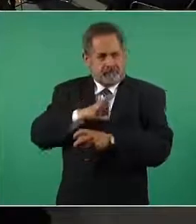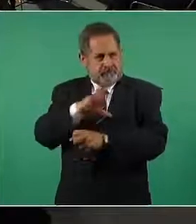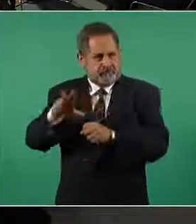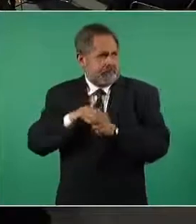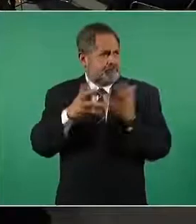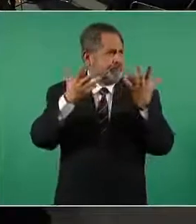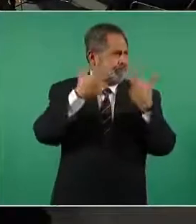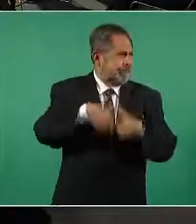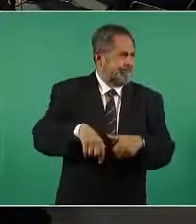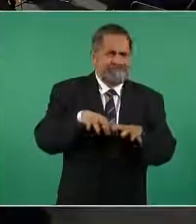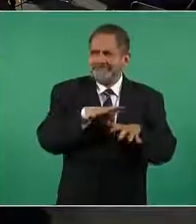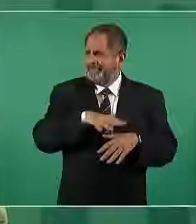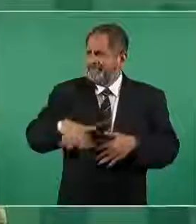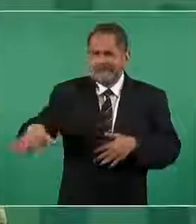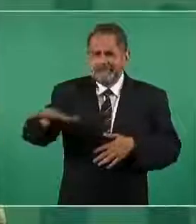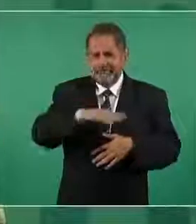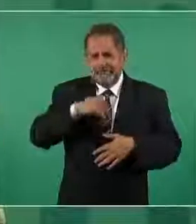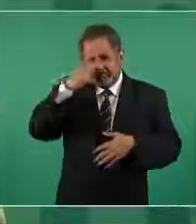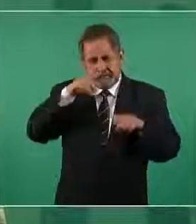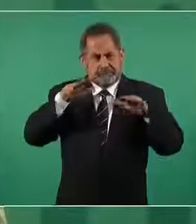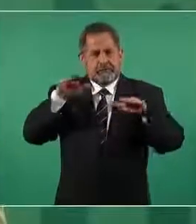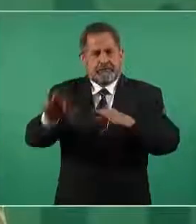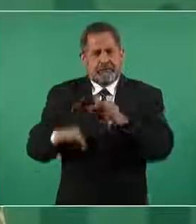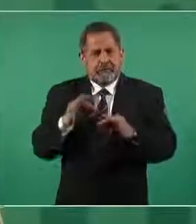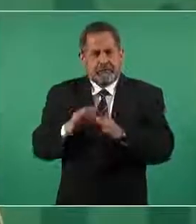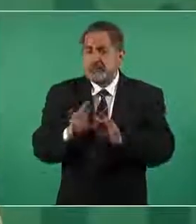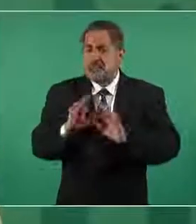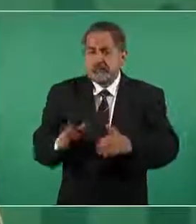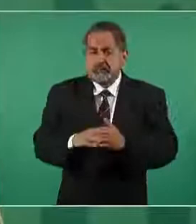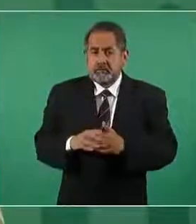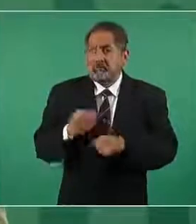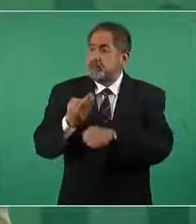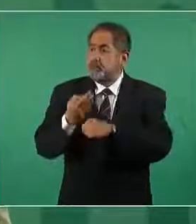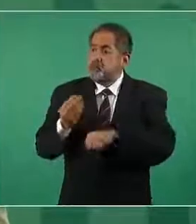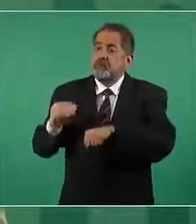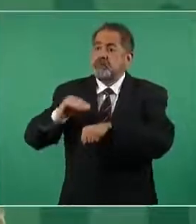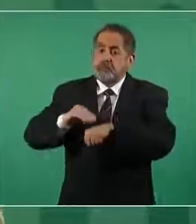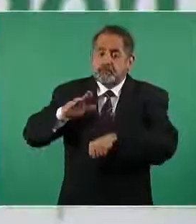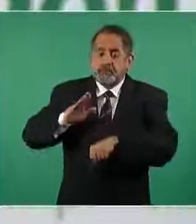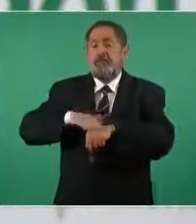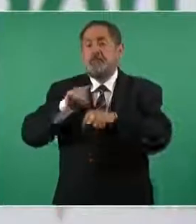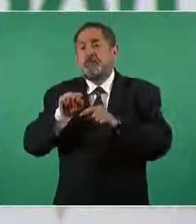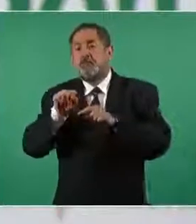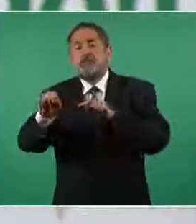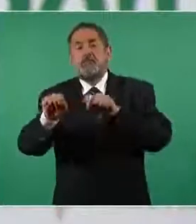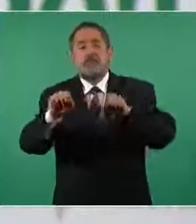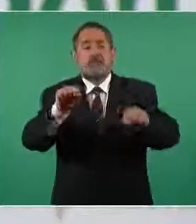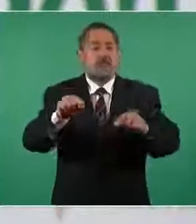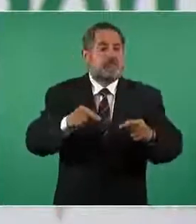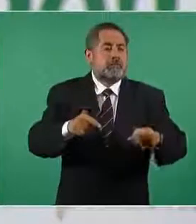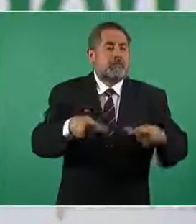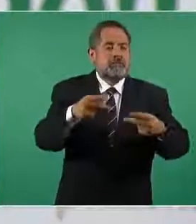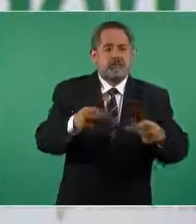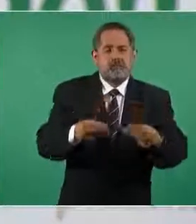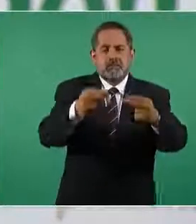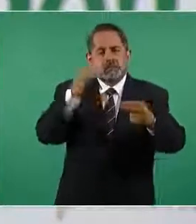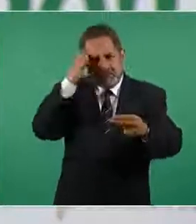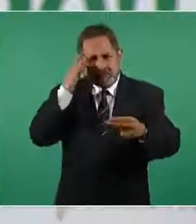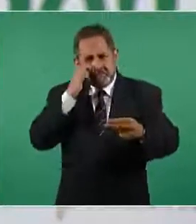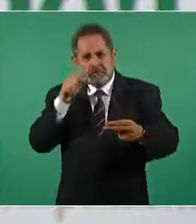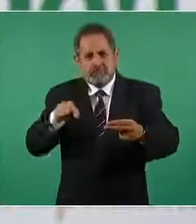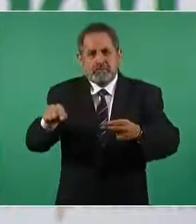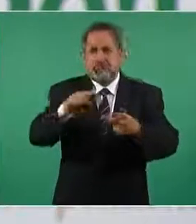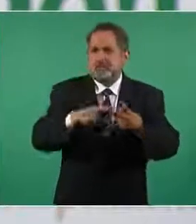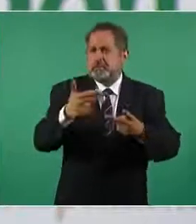infraestructura estratégica del aeropuerto y hoy estamos construyendo más inclusive los centros comerciales, estacionamientos,